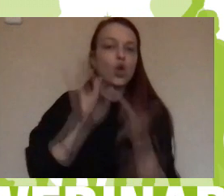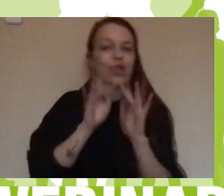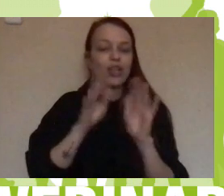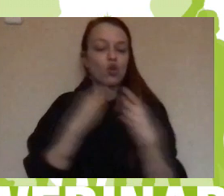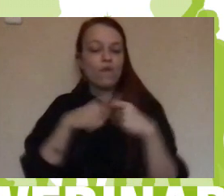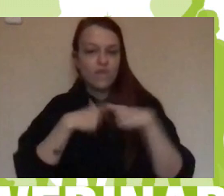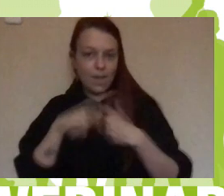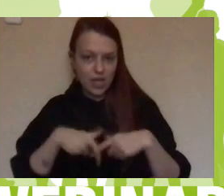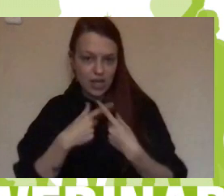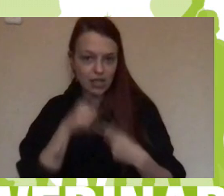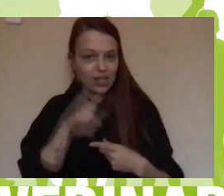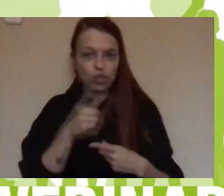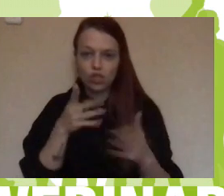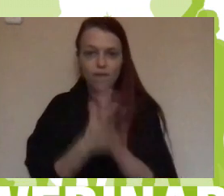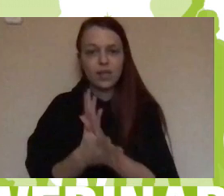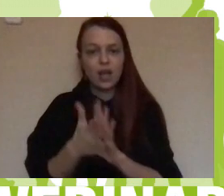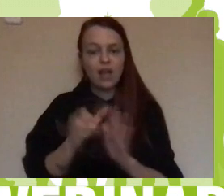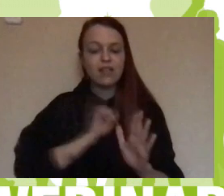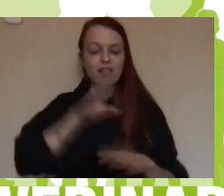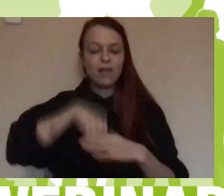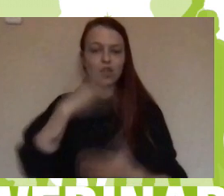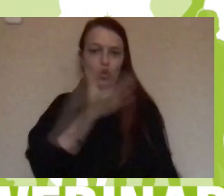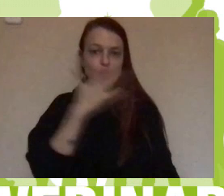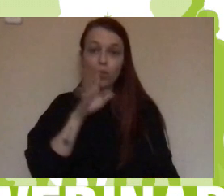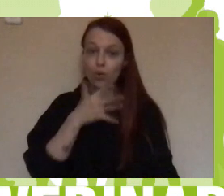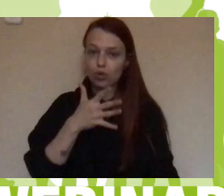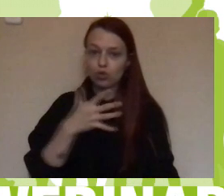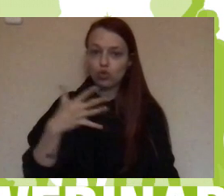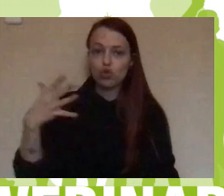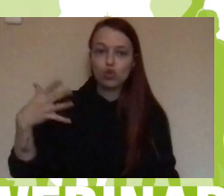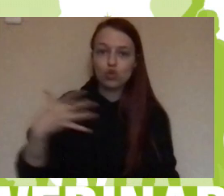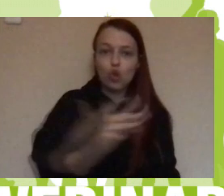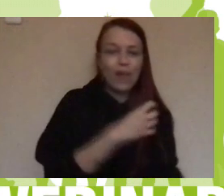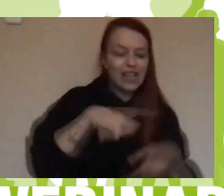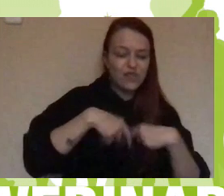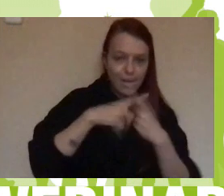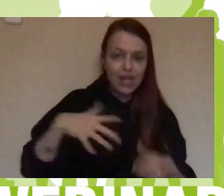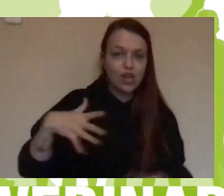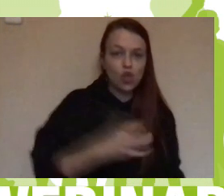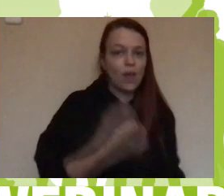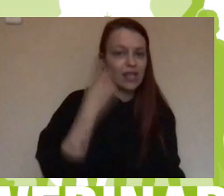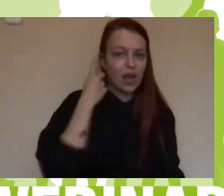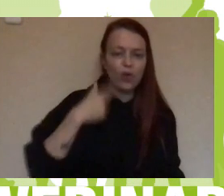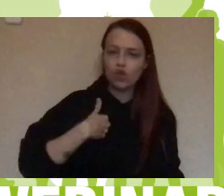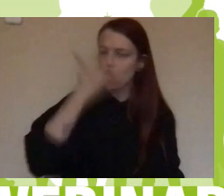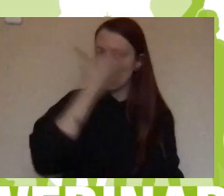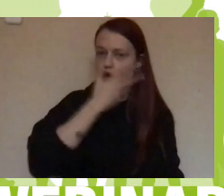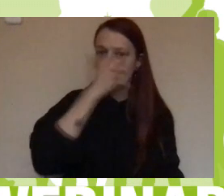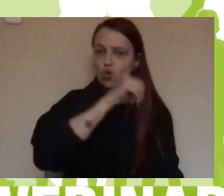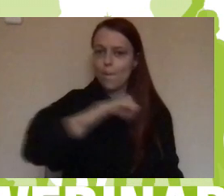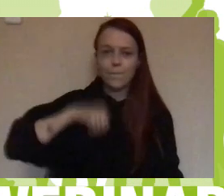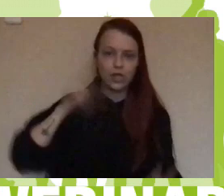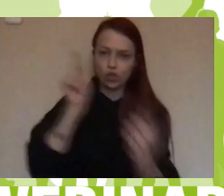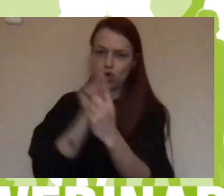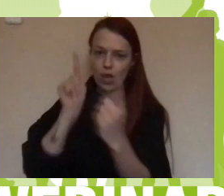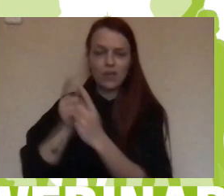tenemos con las familias, personalmente yo conozco a todas las familias del centro, a todos los alumnos y tengo una relación súper cordial con ellas,